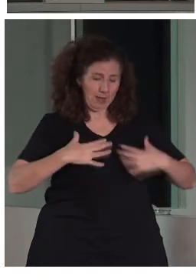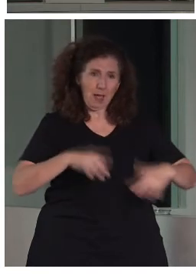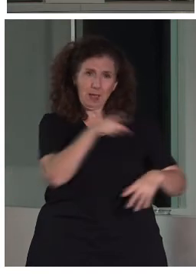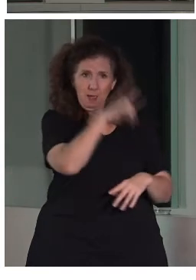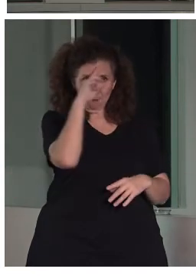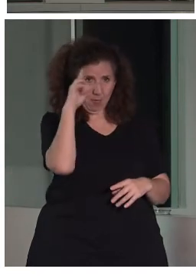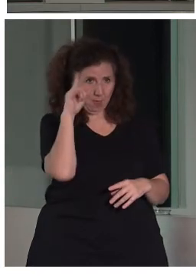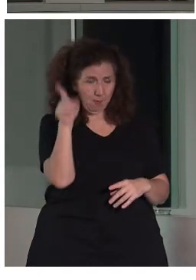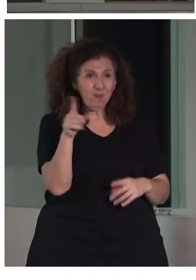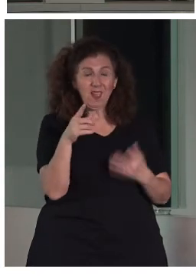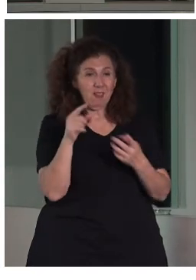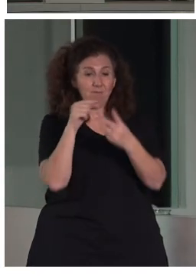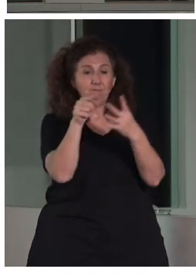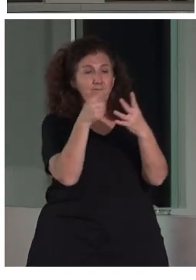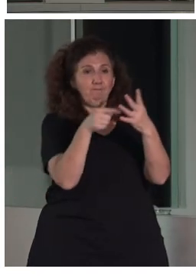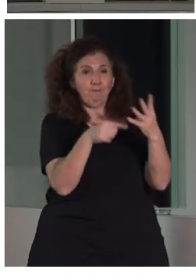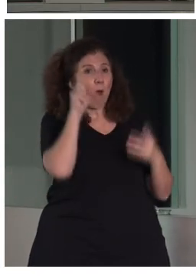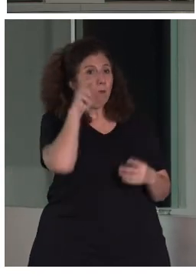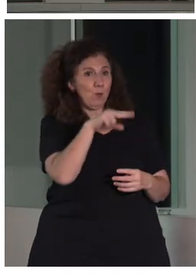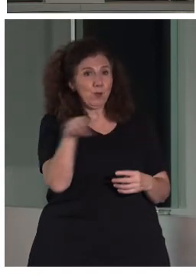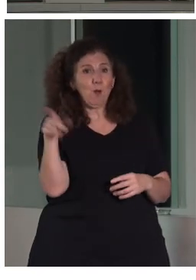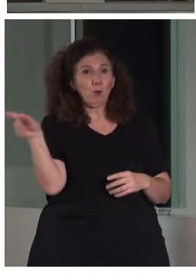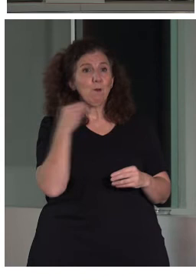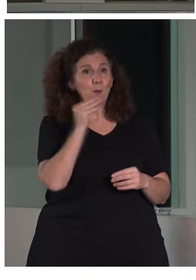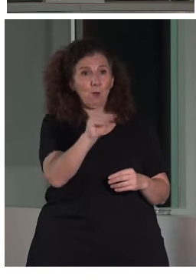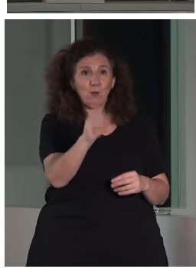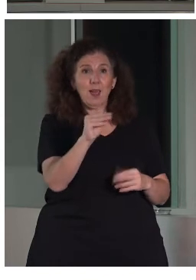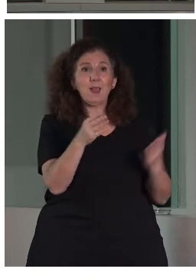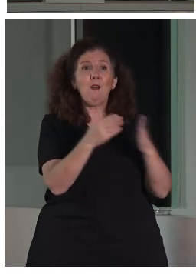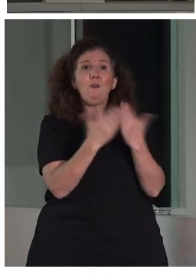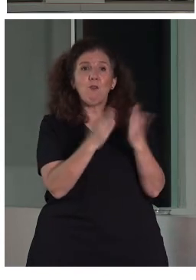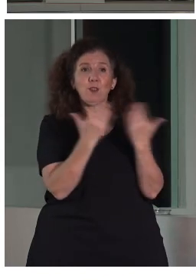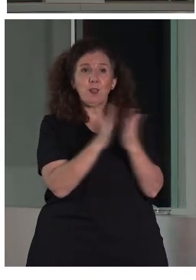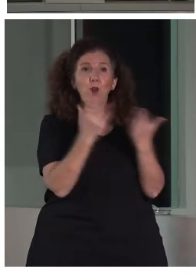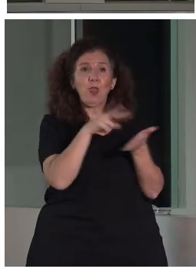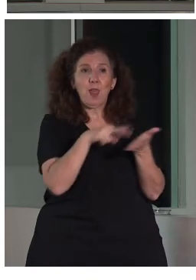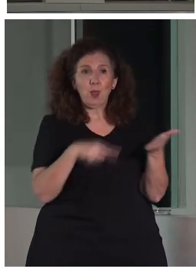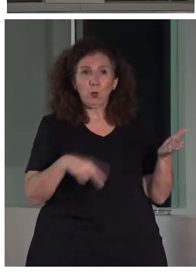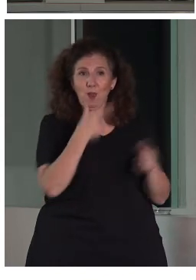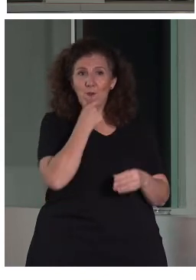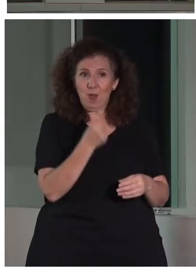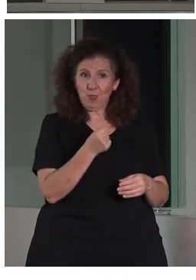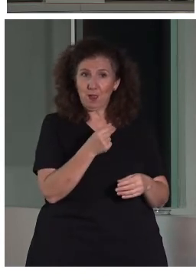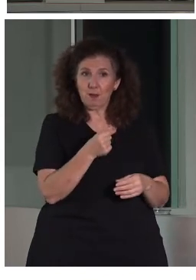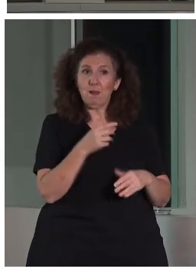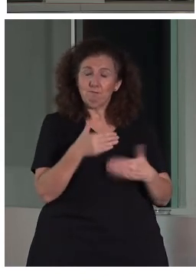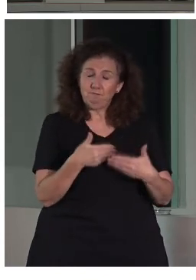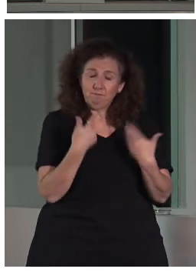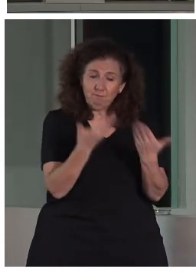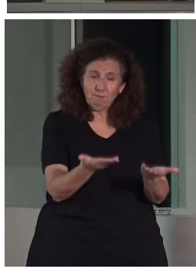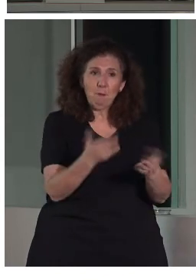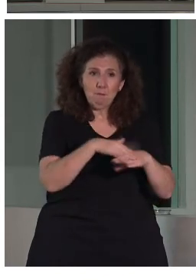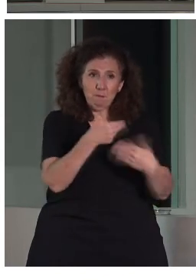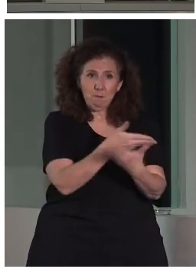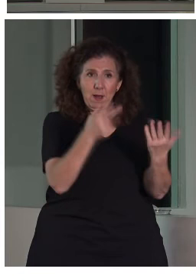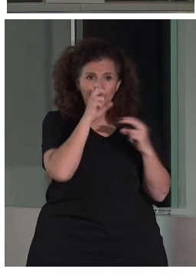en todos estos museos, cuando vayáis, podéis preguntar por los folletos en lectura fácil que están a disposición del público. Se hace una recapitulación de